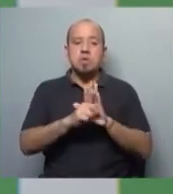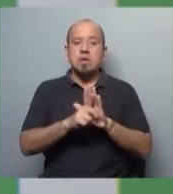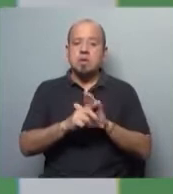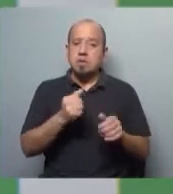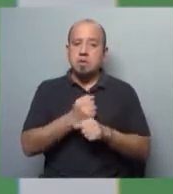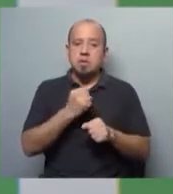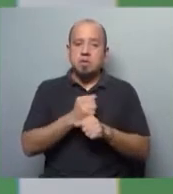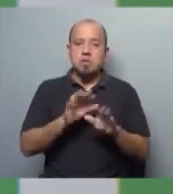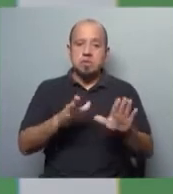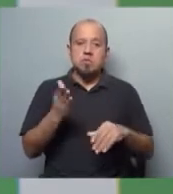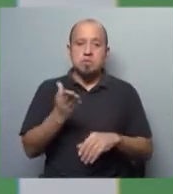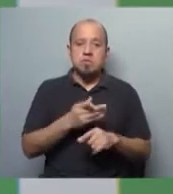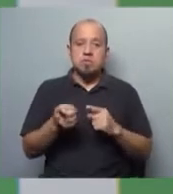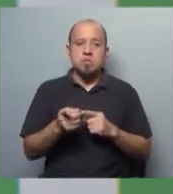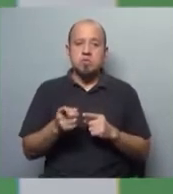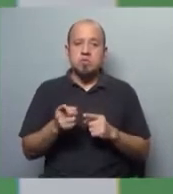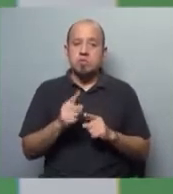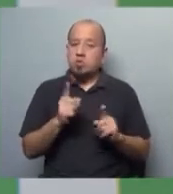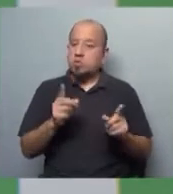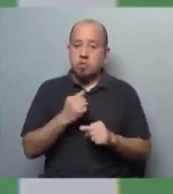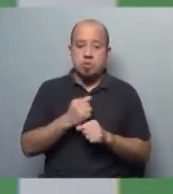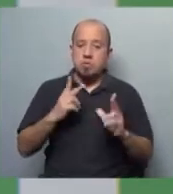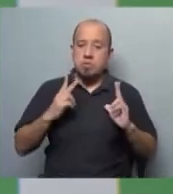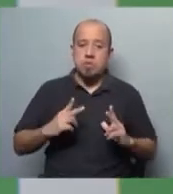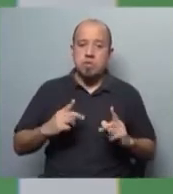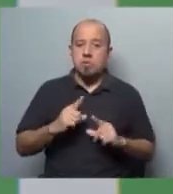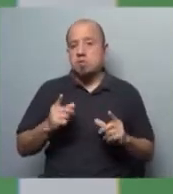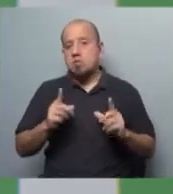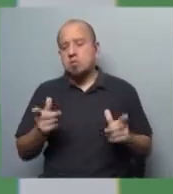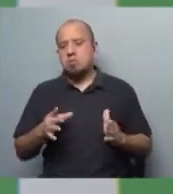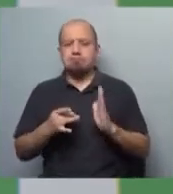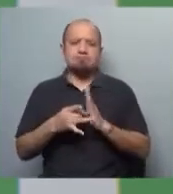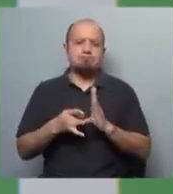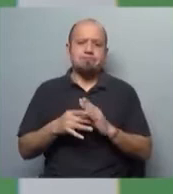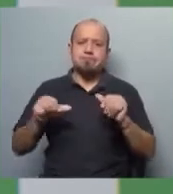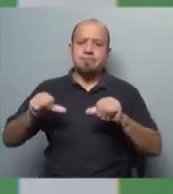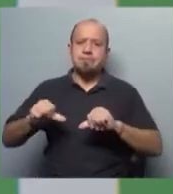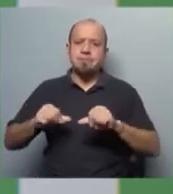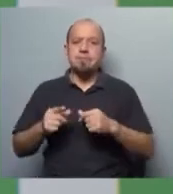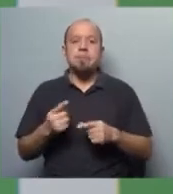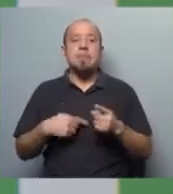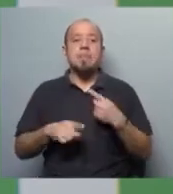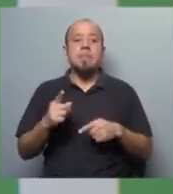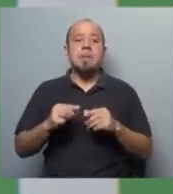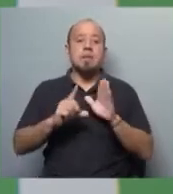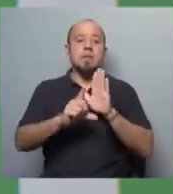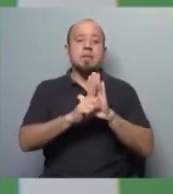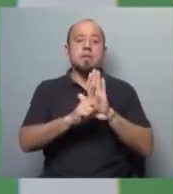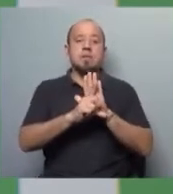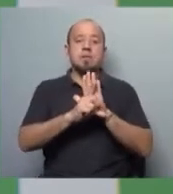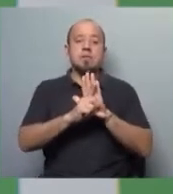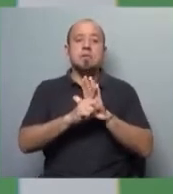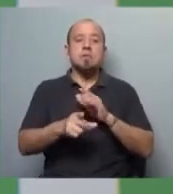que no quiere decir que sean empleos formales, son empleos informales, precarios la mayoría de ellos, pero son legales, es decir,